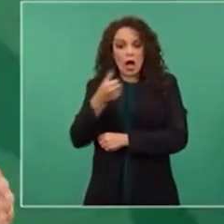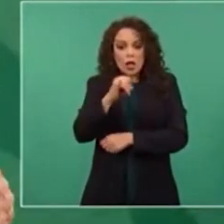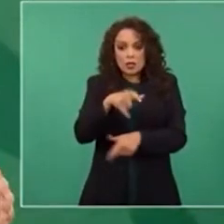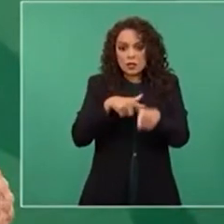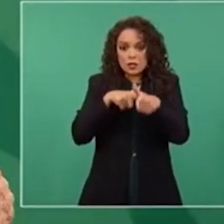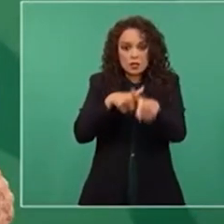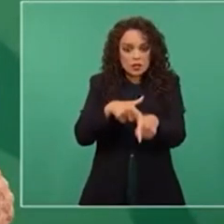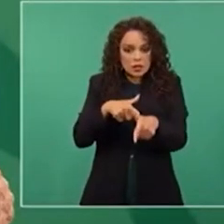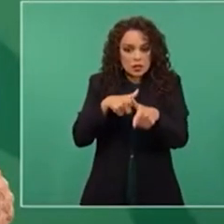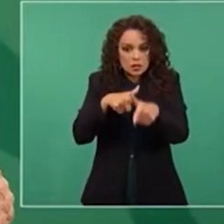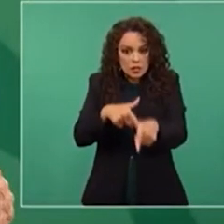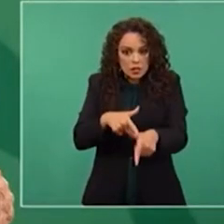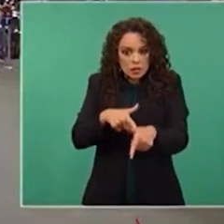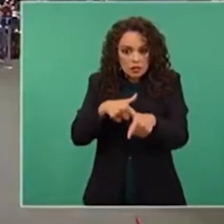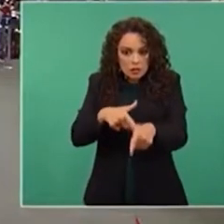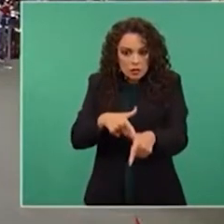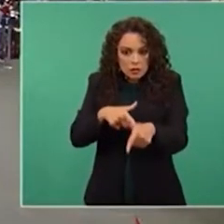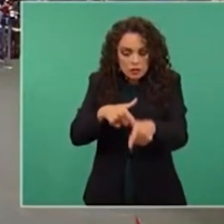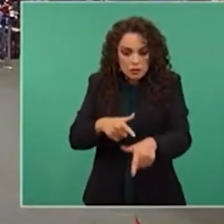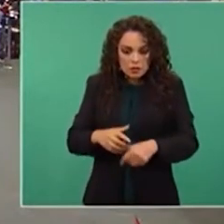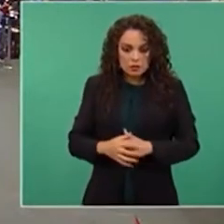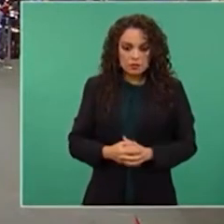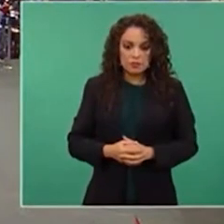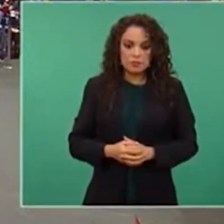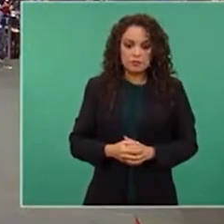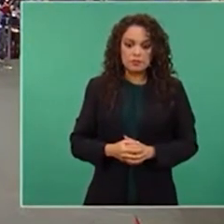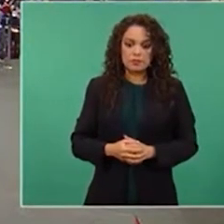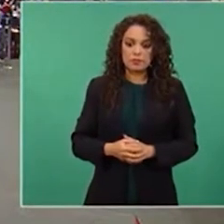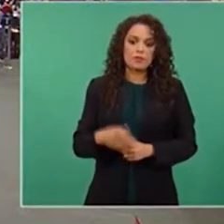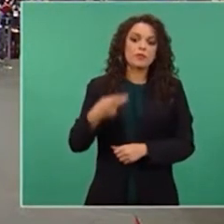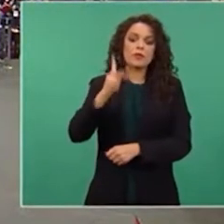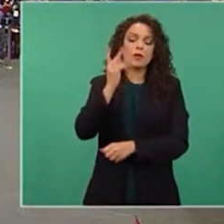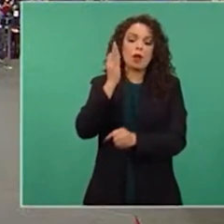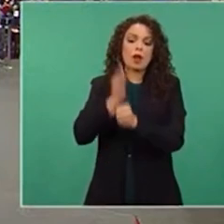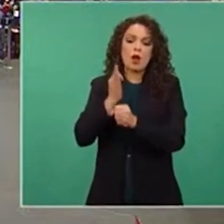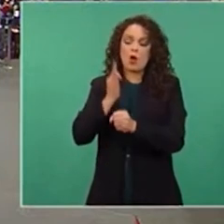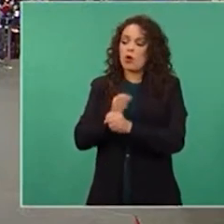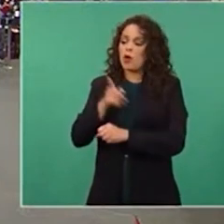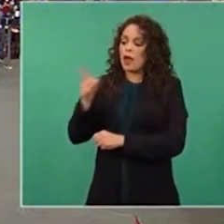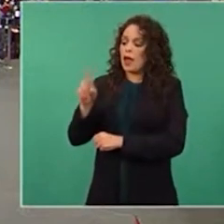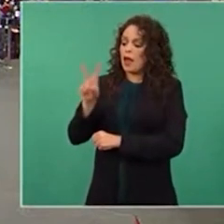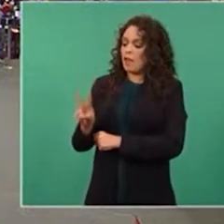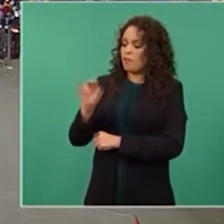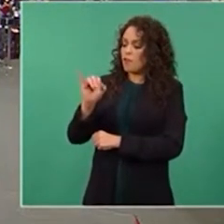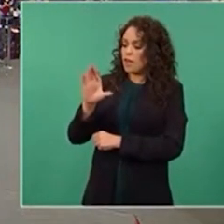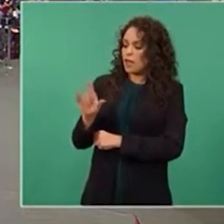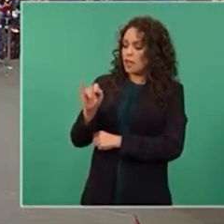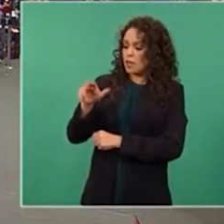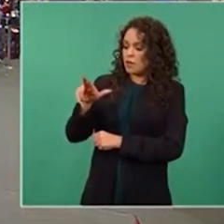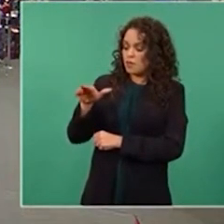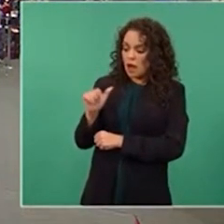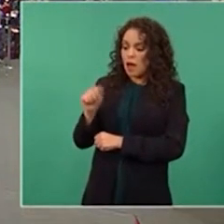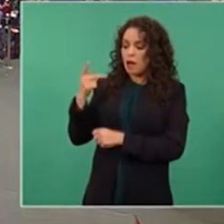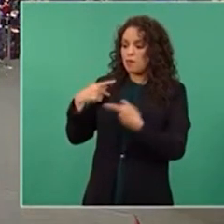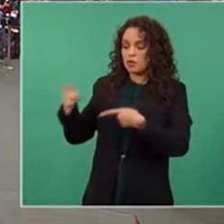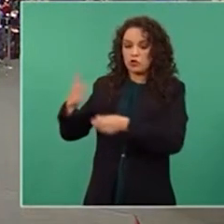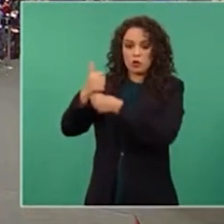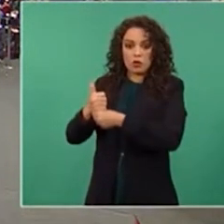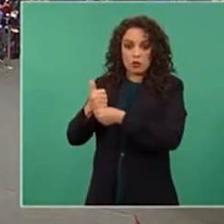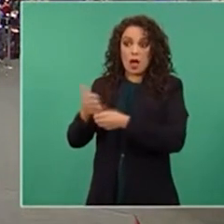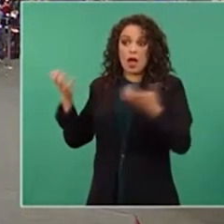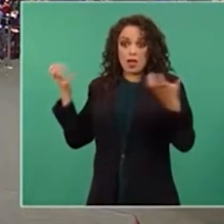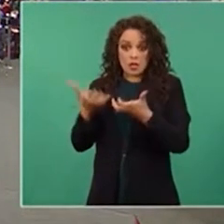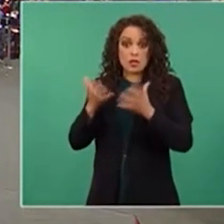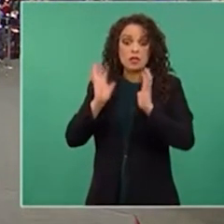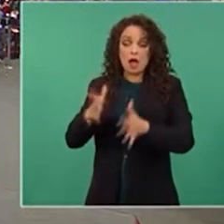Aunque en este caso son las propias víctimas las que están denunciando. Ya si alguien se cuelgue de eso, pues ya es otra cosa. Y todas las